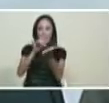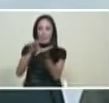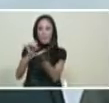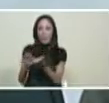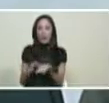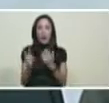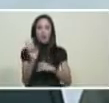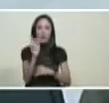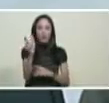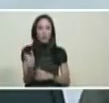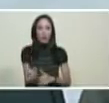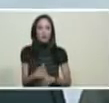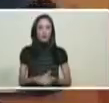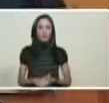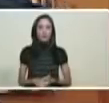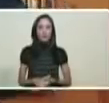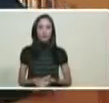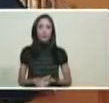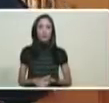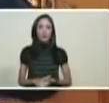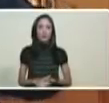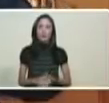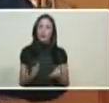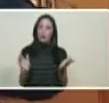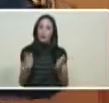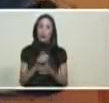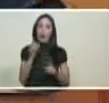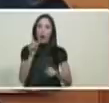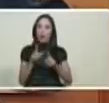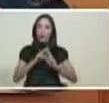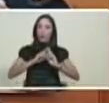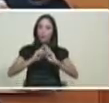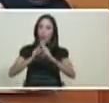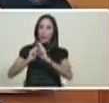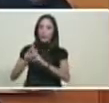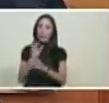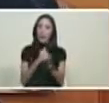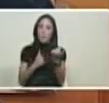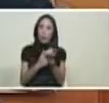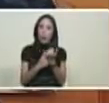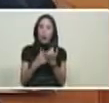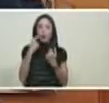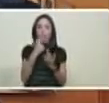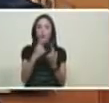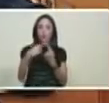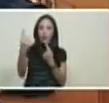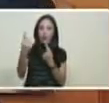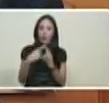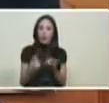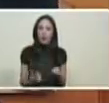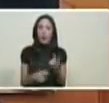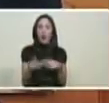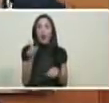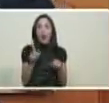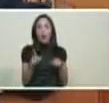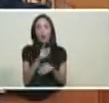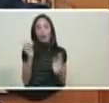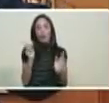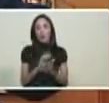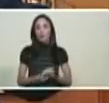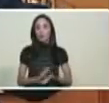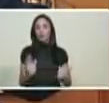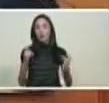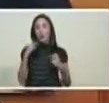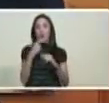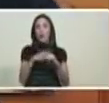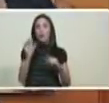venezolanos que le hemos prestado este apoyo para su regreso y a todos los que quieran regresar del esclavismo económico